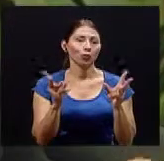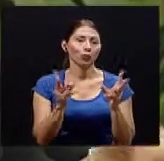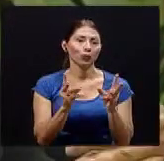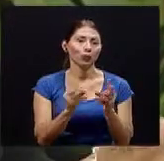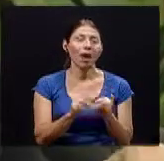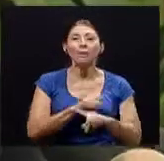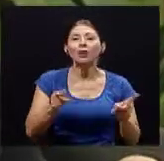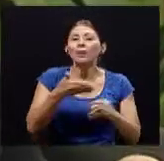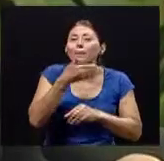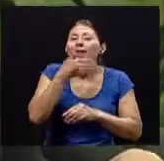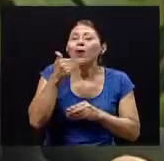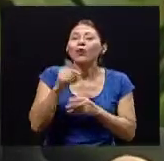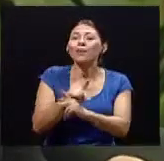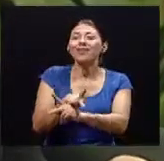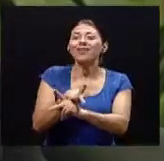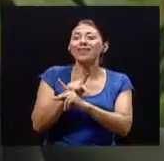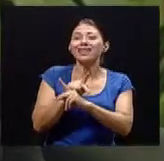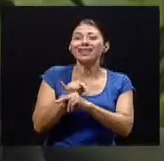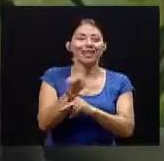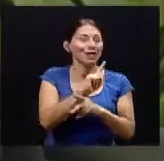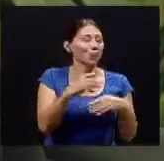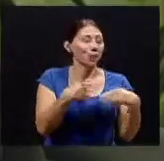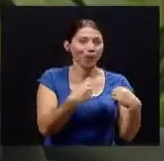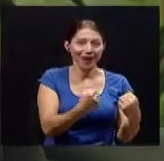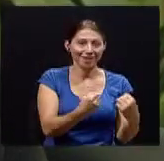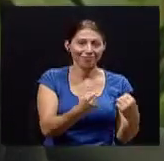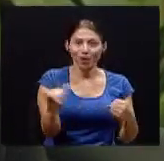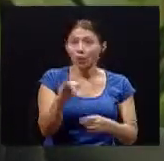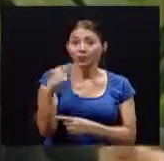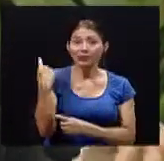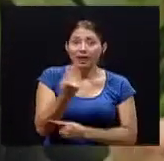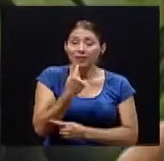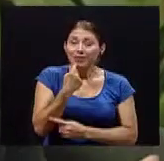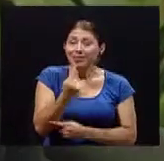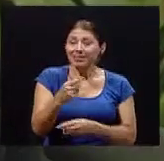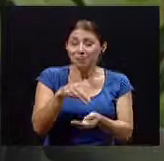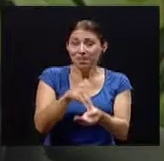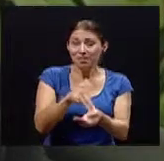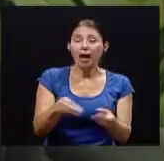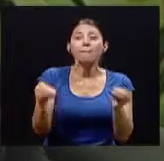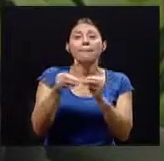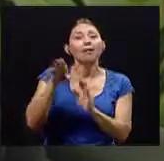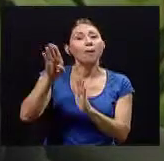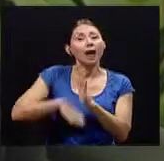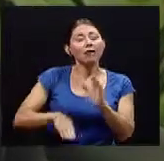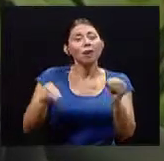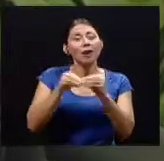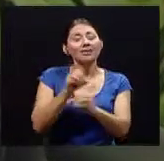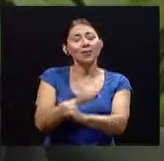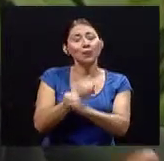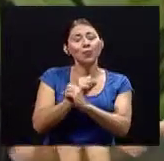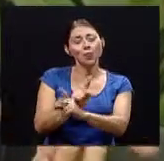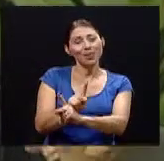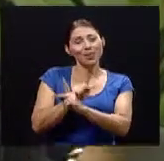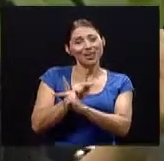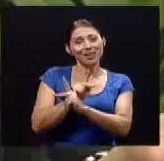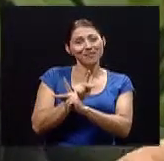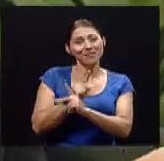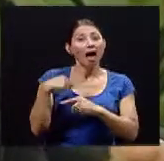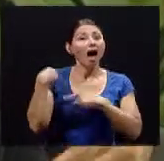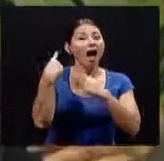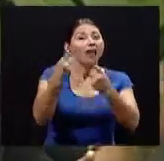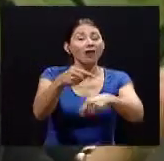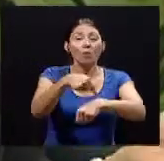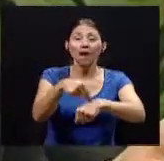seguro y menos consecuencias a largo plazo para el individuo una silla con una altura adecuada estar siempre con sus